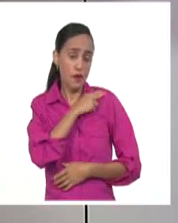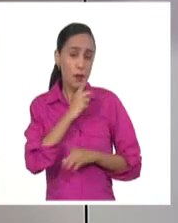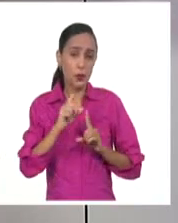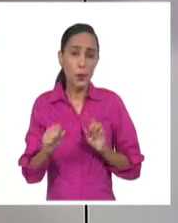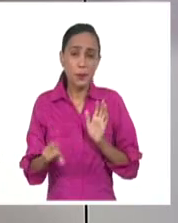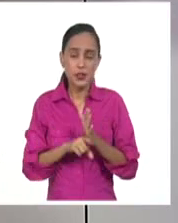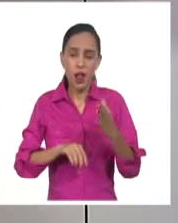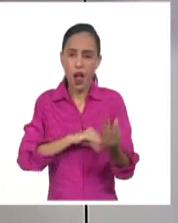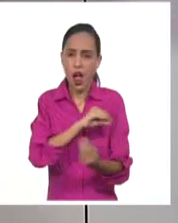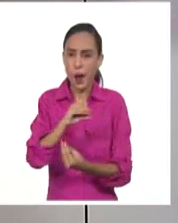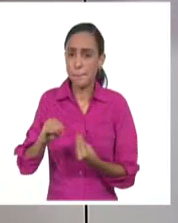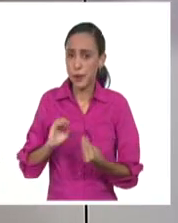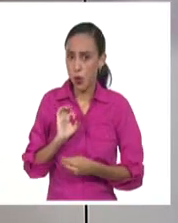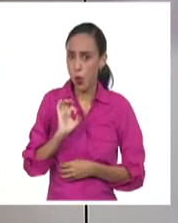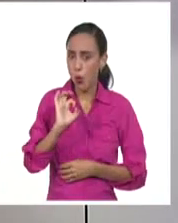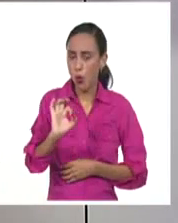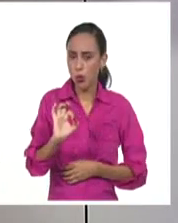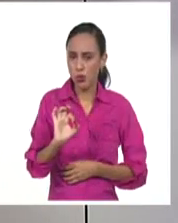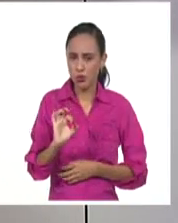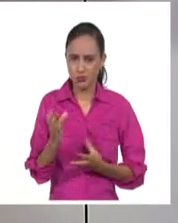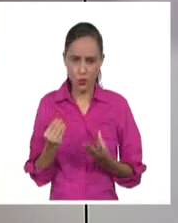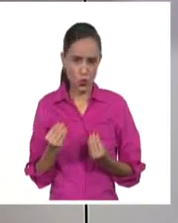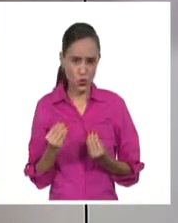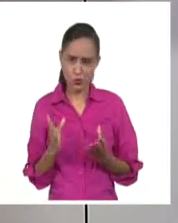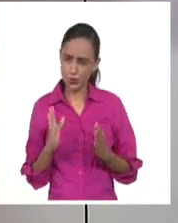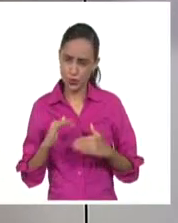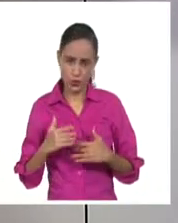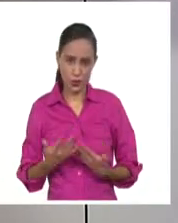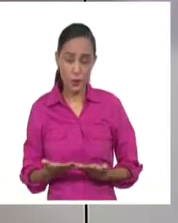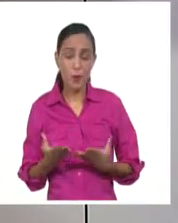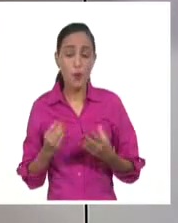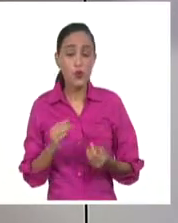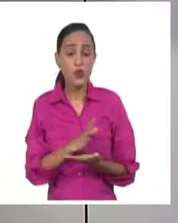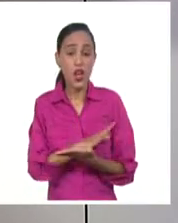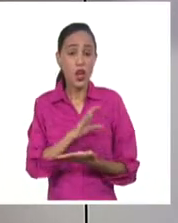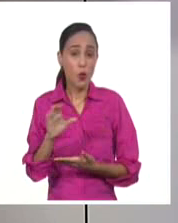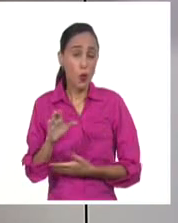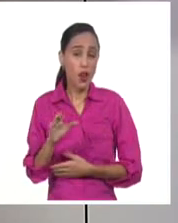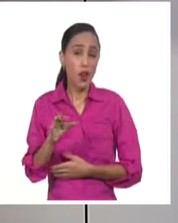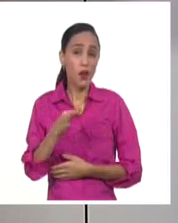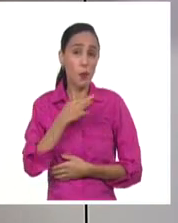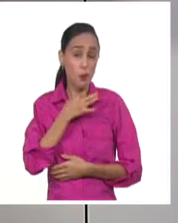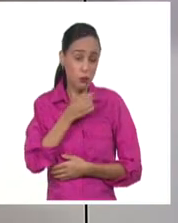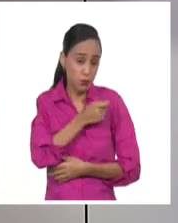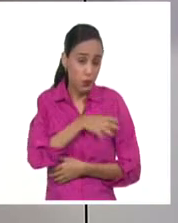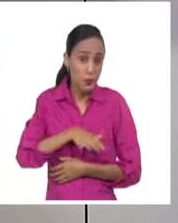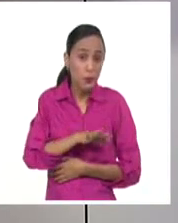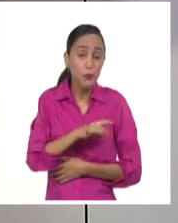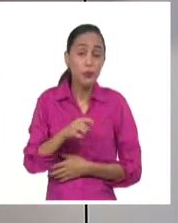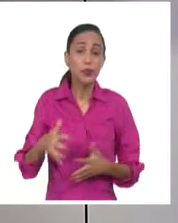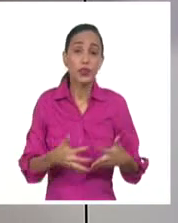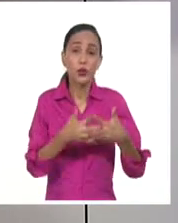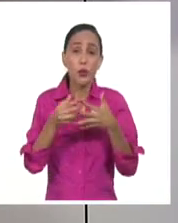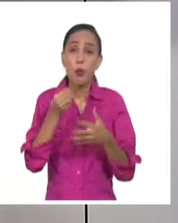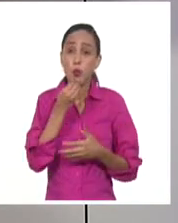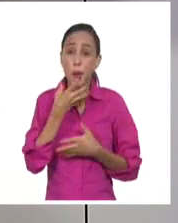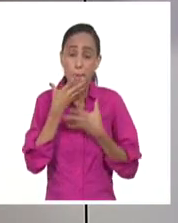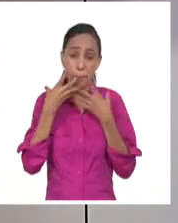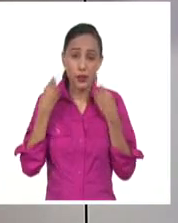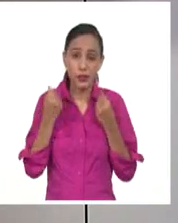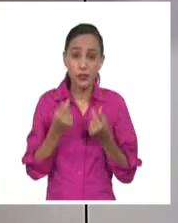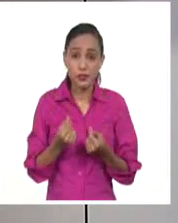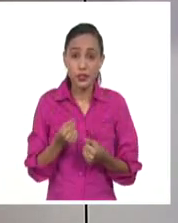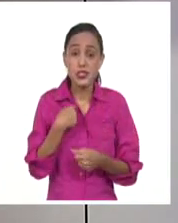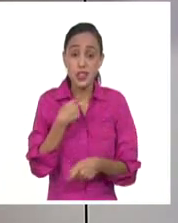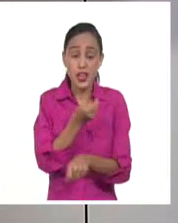revertir ese odio racista? No mucho. Miles de escuelas públicas en Estados Unidos podrían perder financiamiento si enseñan a